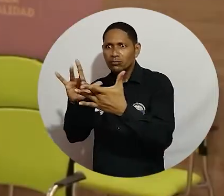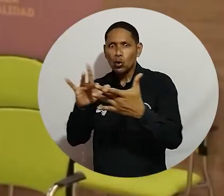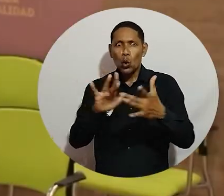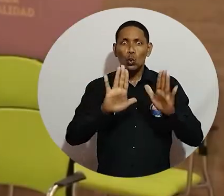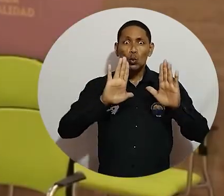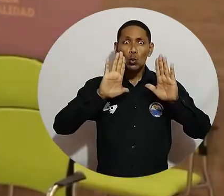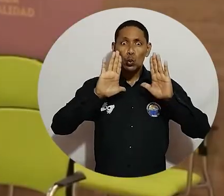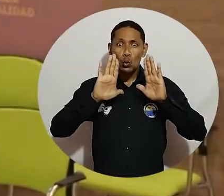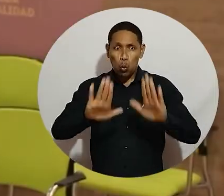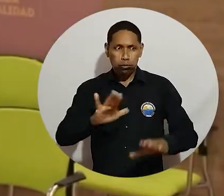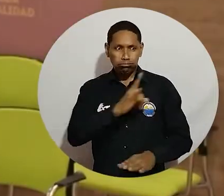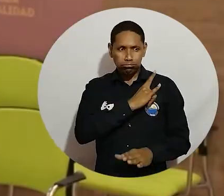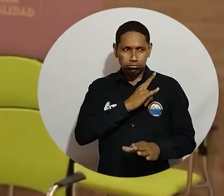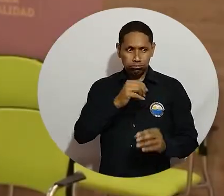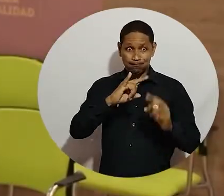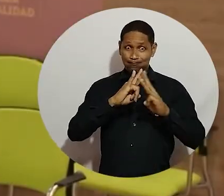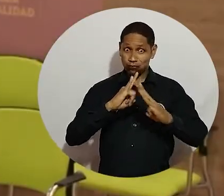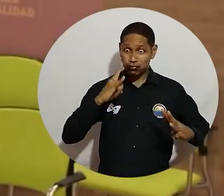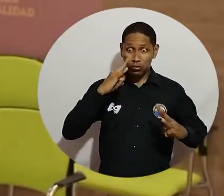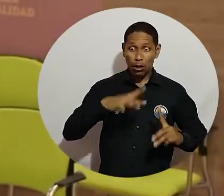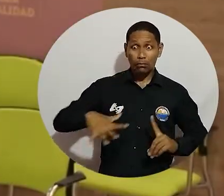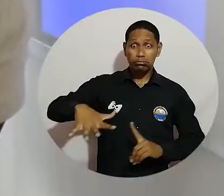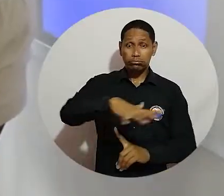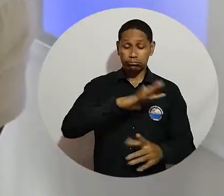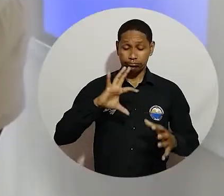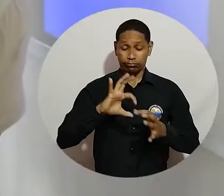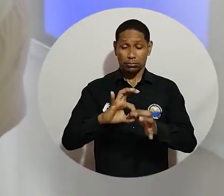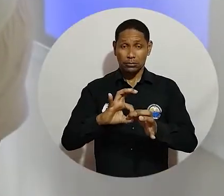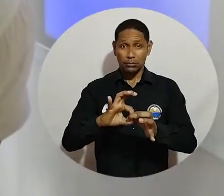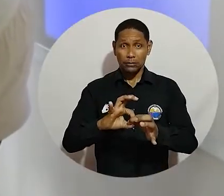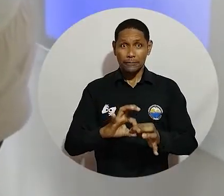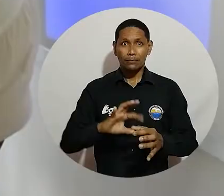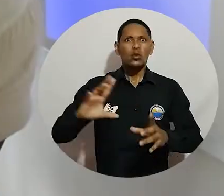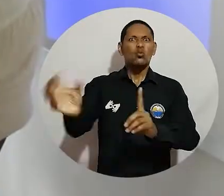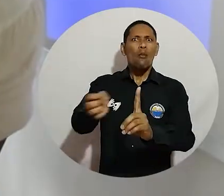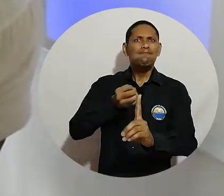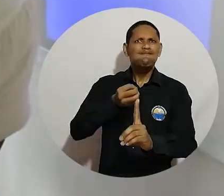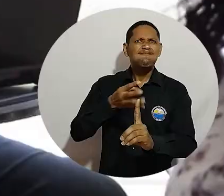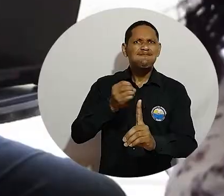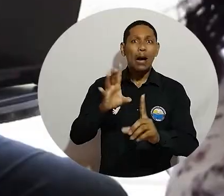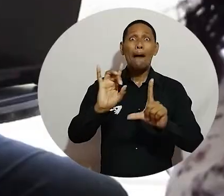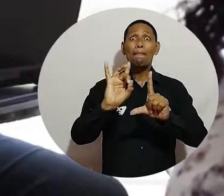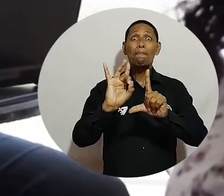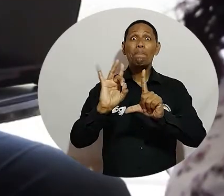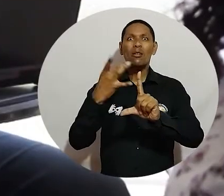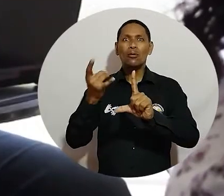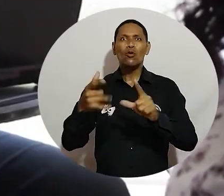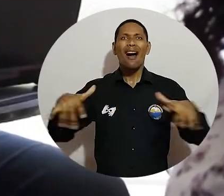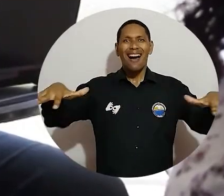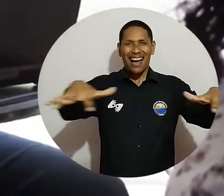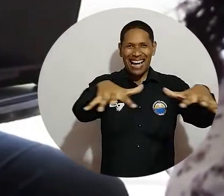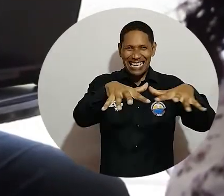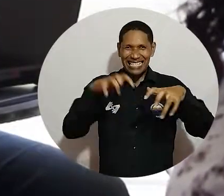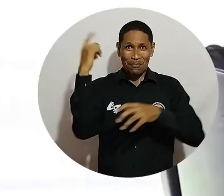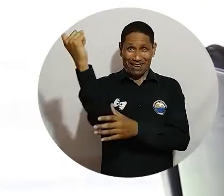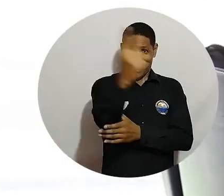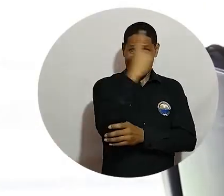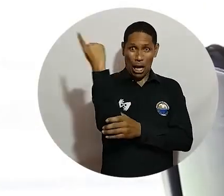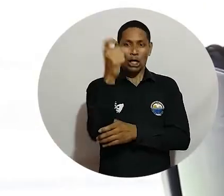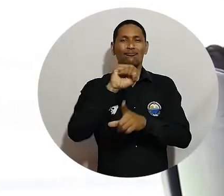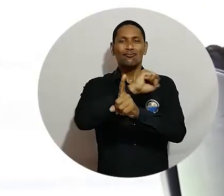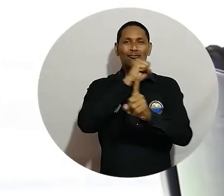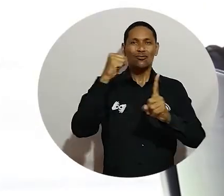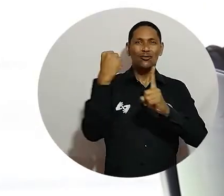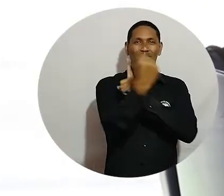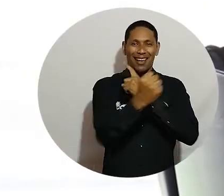el contexto en el cual se encuentra la Universidad de Magdalena. Durante el coloquio se desarrolló de manera virtual la Asamblea General de la Sociedad